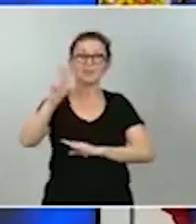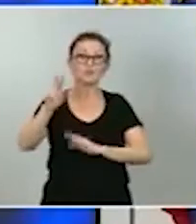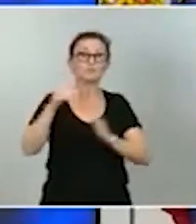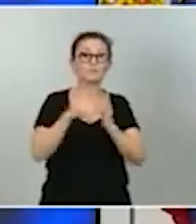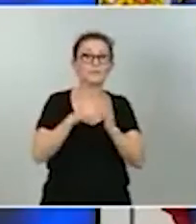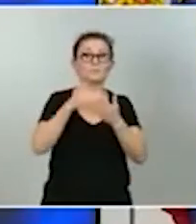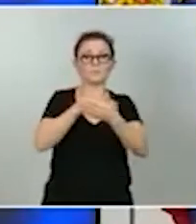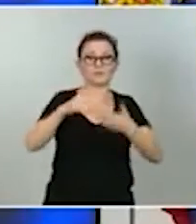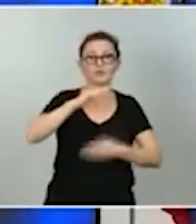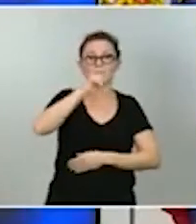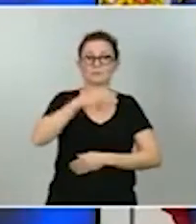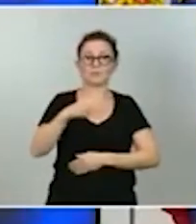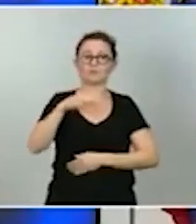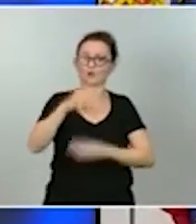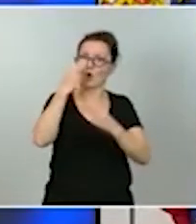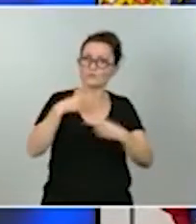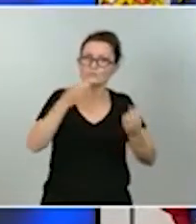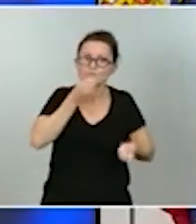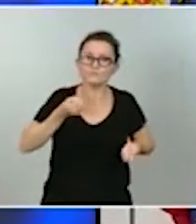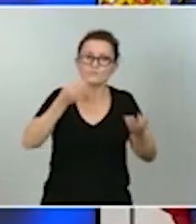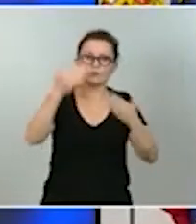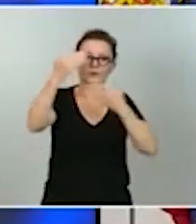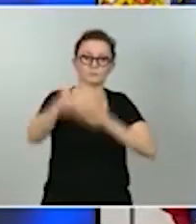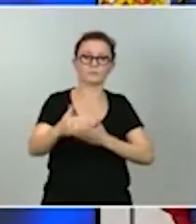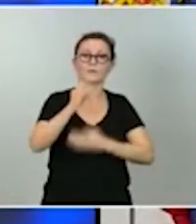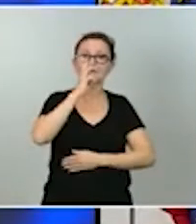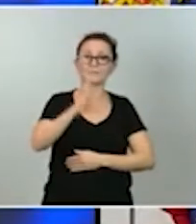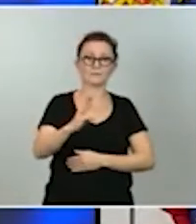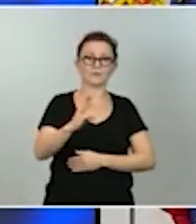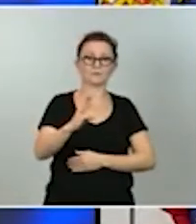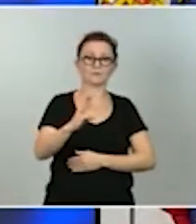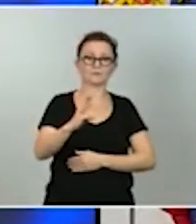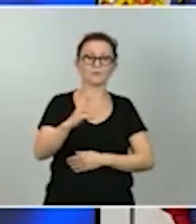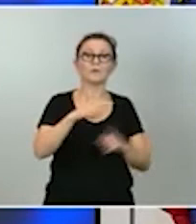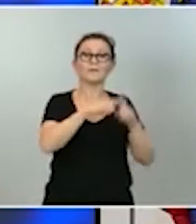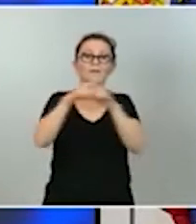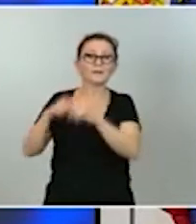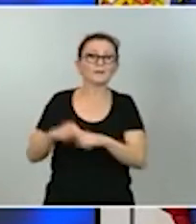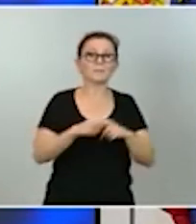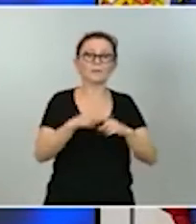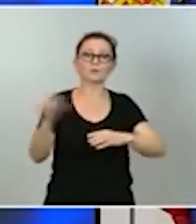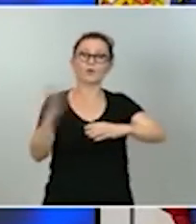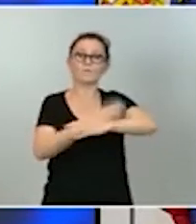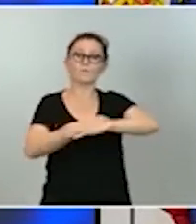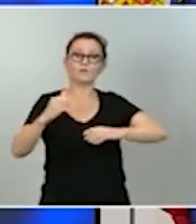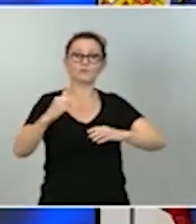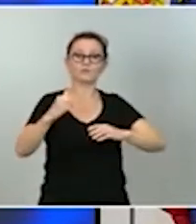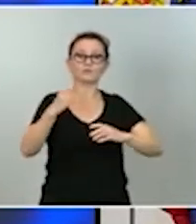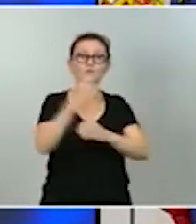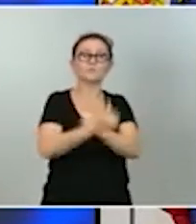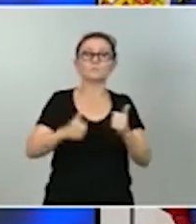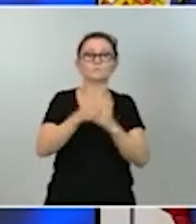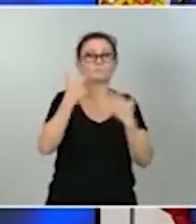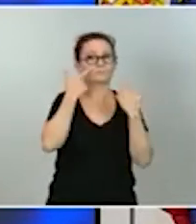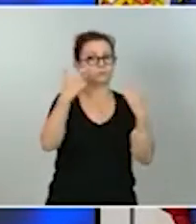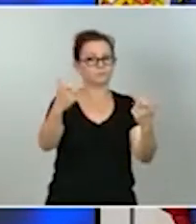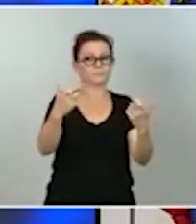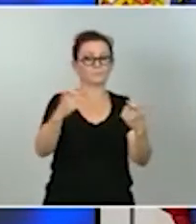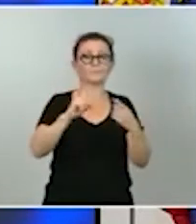público para los próximos tres años y que tiene una distribución de fondos y prioridades muy marcadas la primera